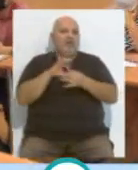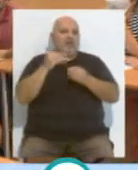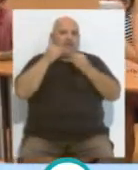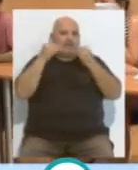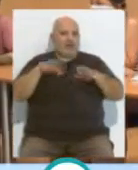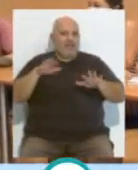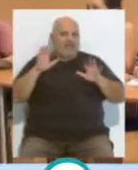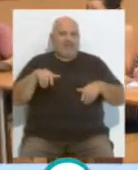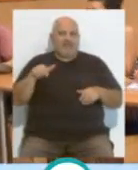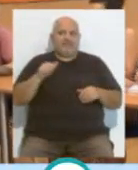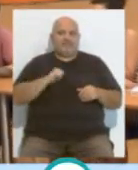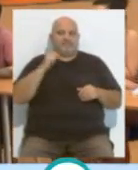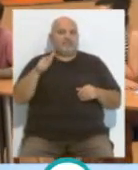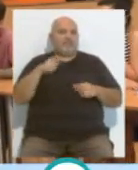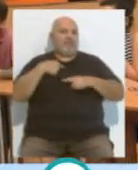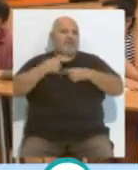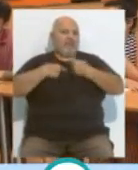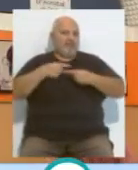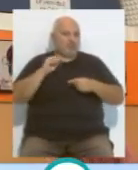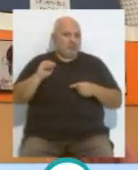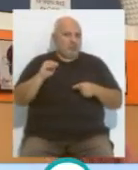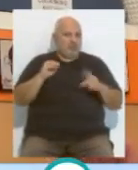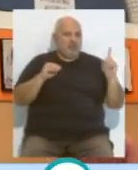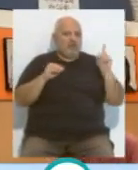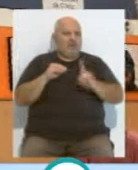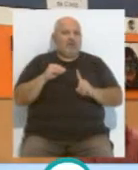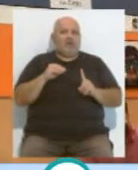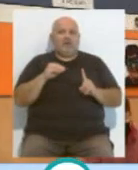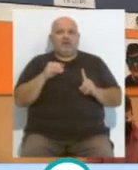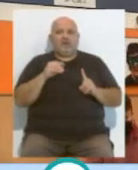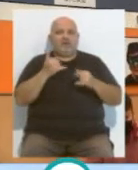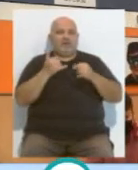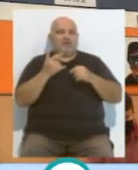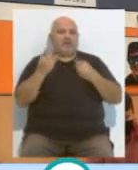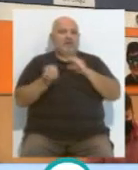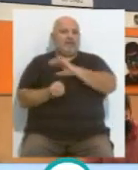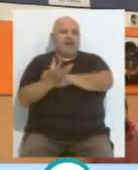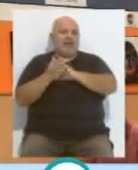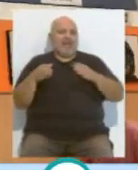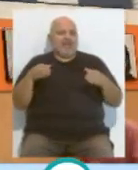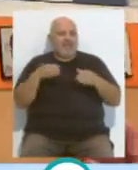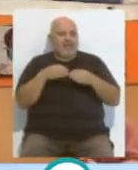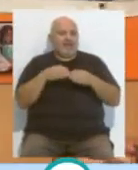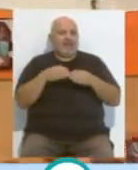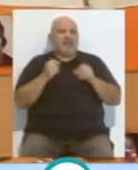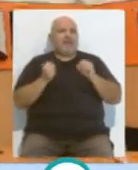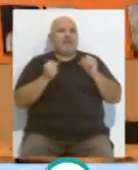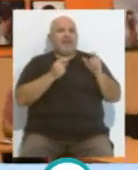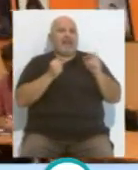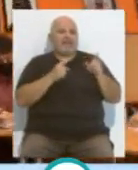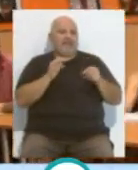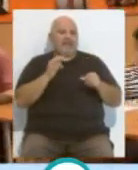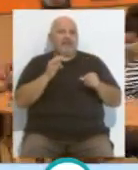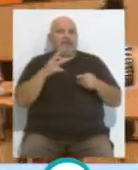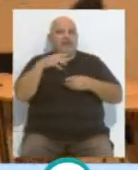de la historia del Cádiz o sea familiar directo de Ricardo y el que creó este equipo de inmigrantes realmente